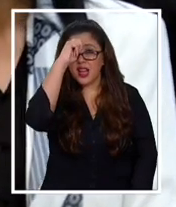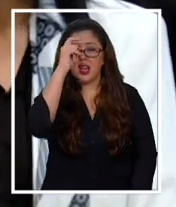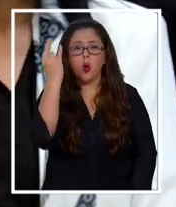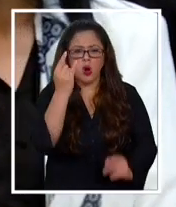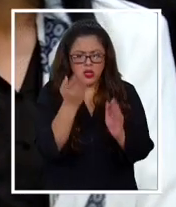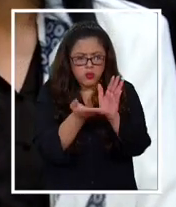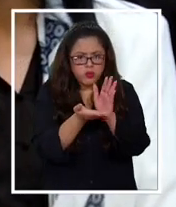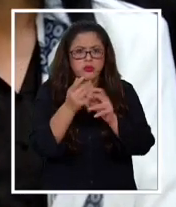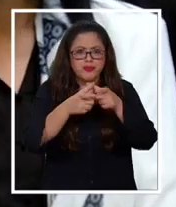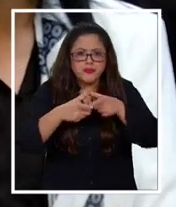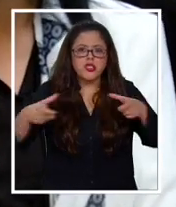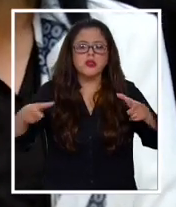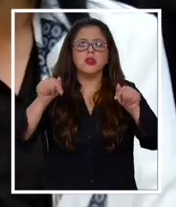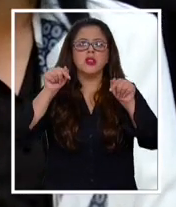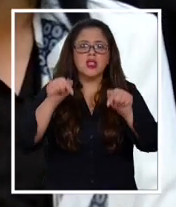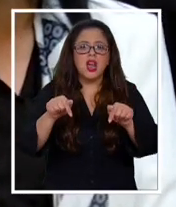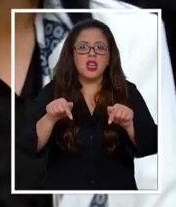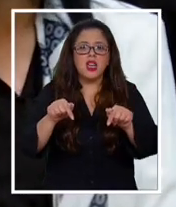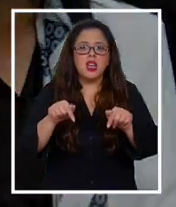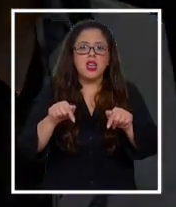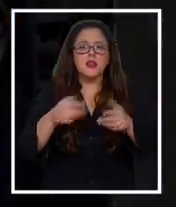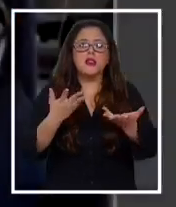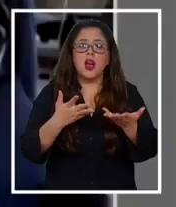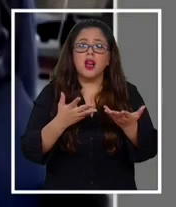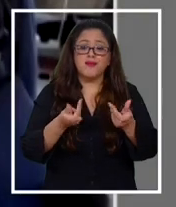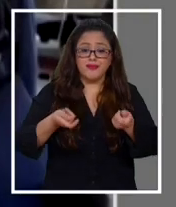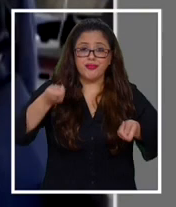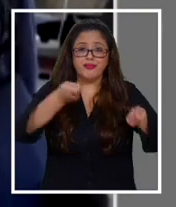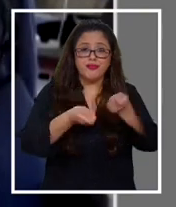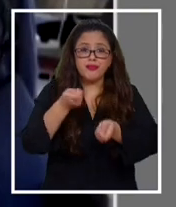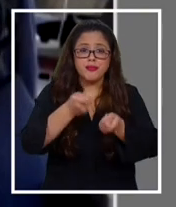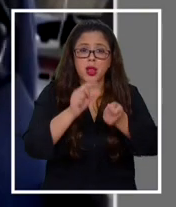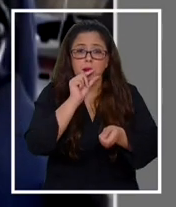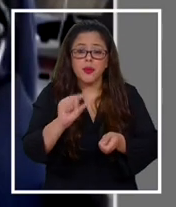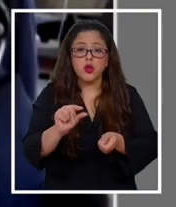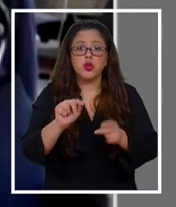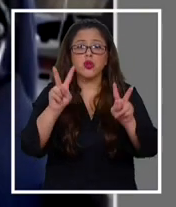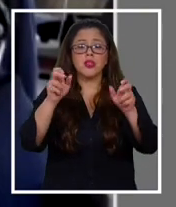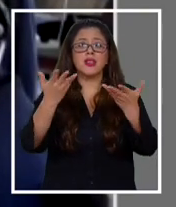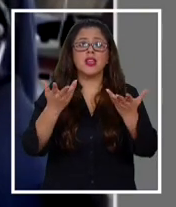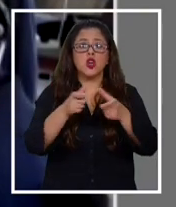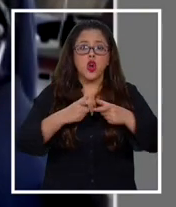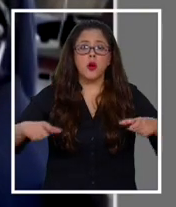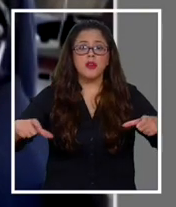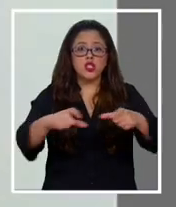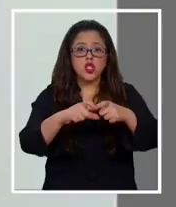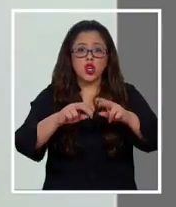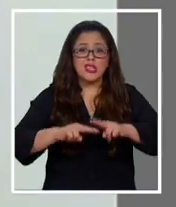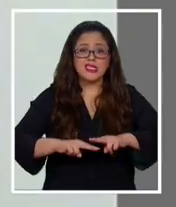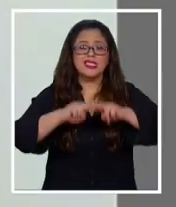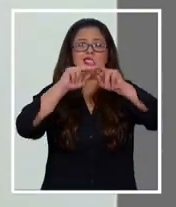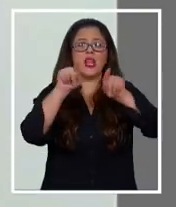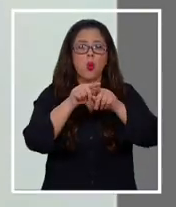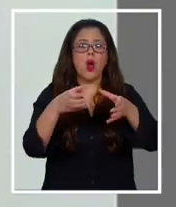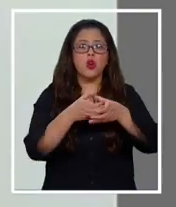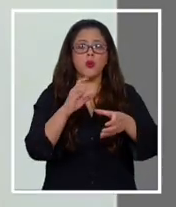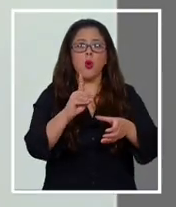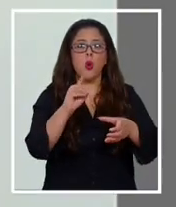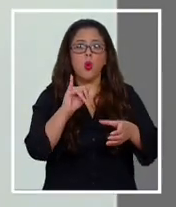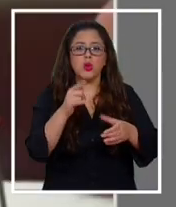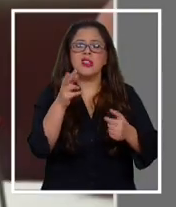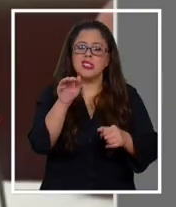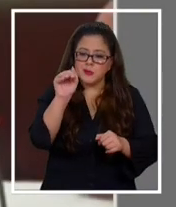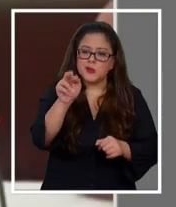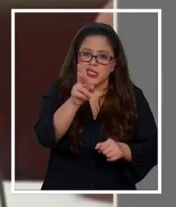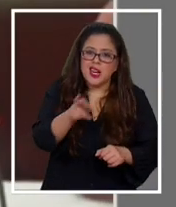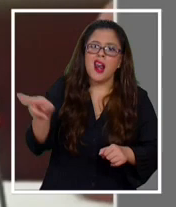que se van a movilizar en los próximos meses. En Comisión de Hacienda, la UDI insistió con la indicación para que